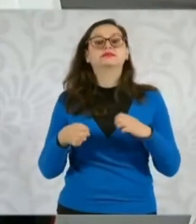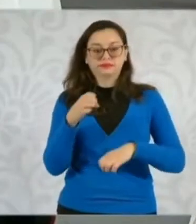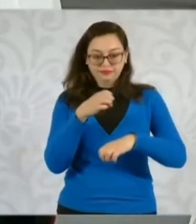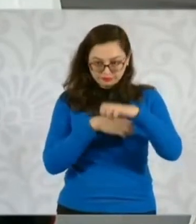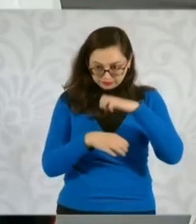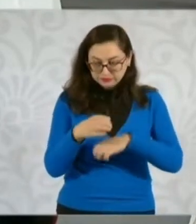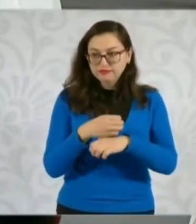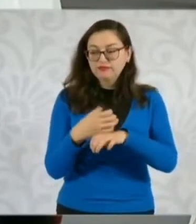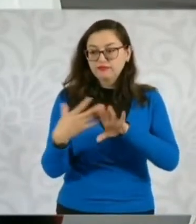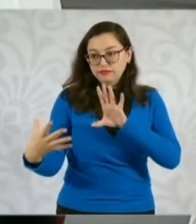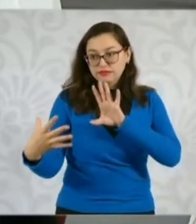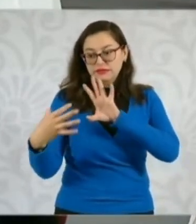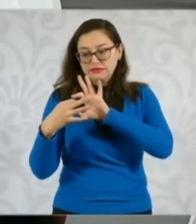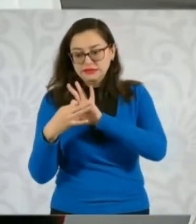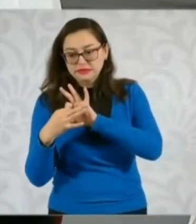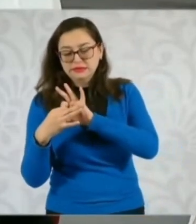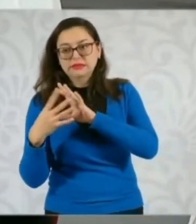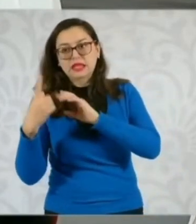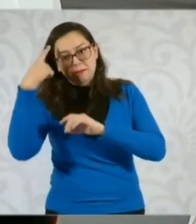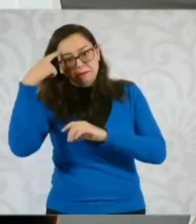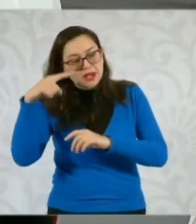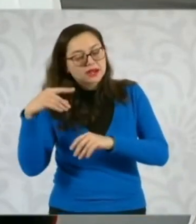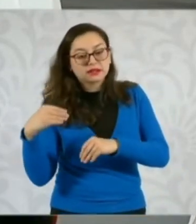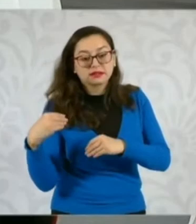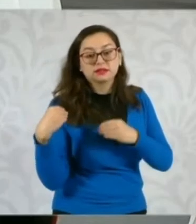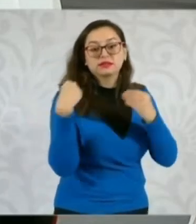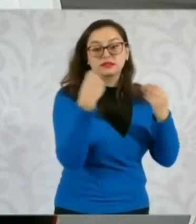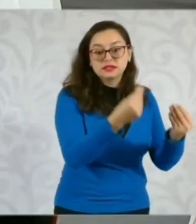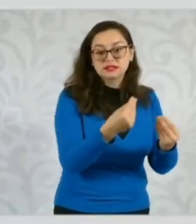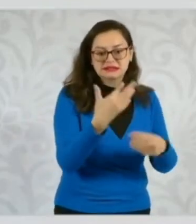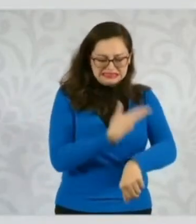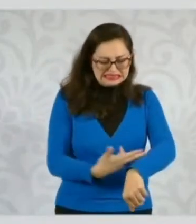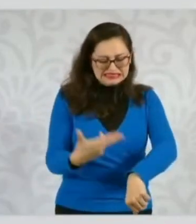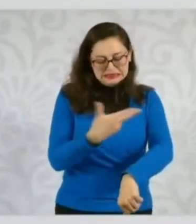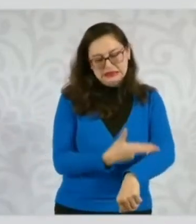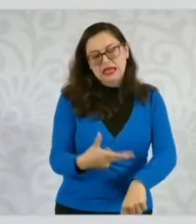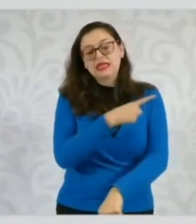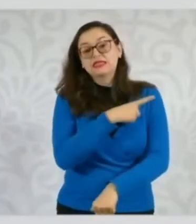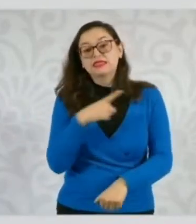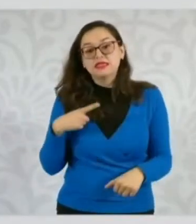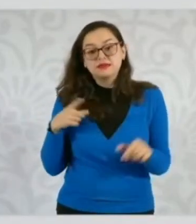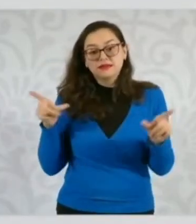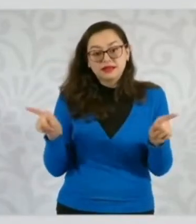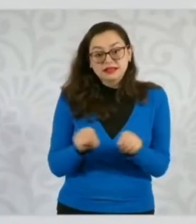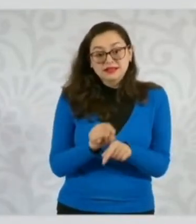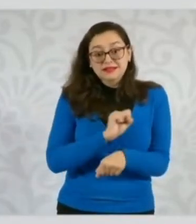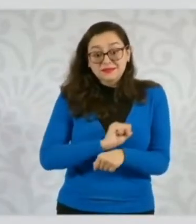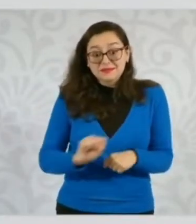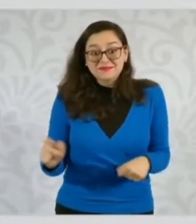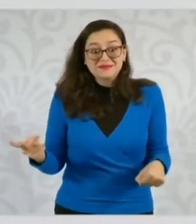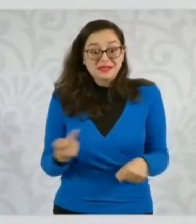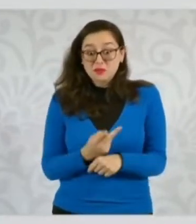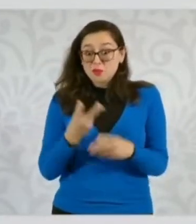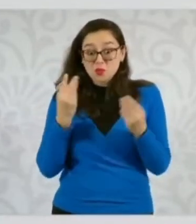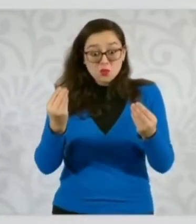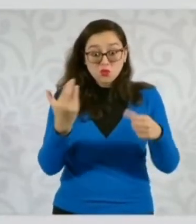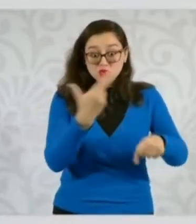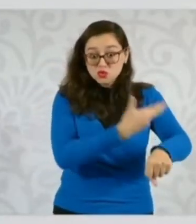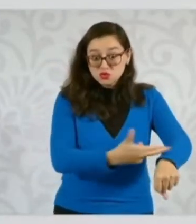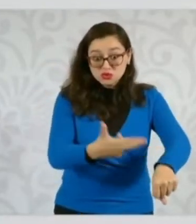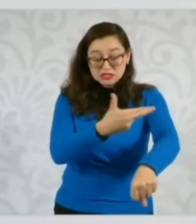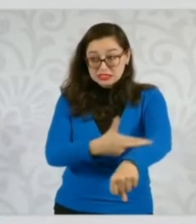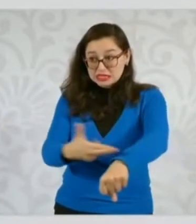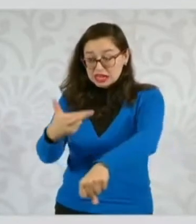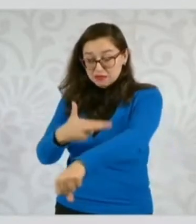espacio para que se dé, pues esto tiene que simplificarse. Entonces, no es responsabilidad de nuestros